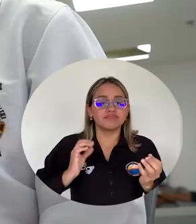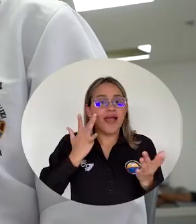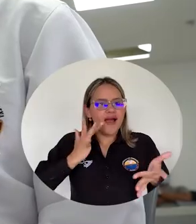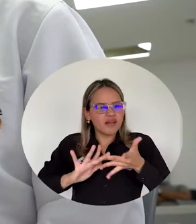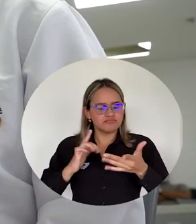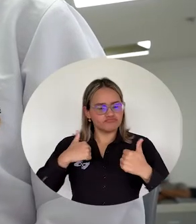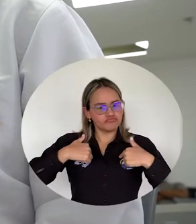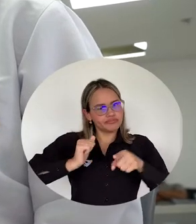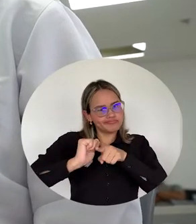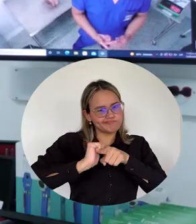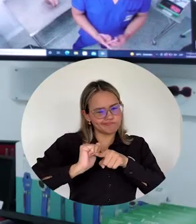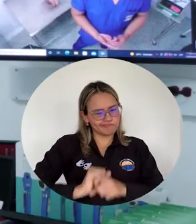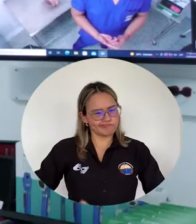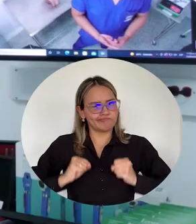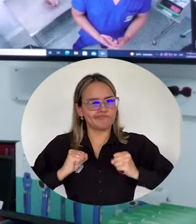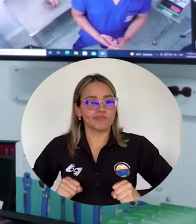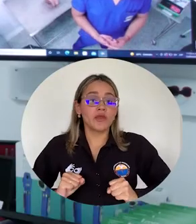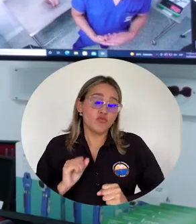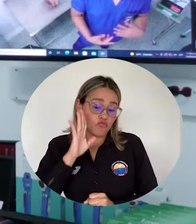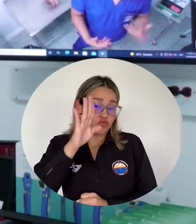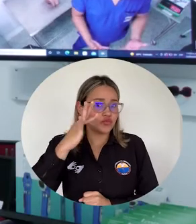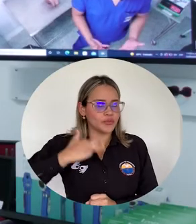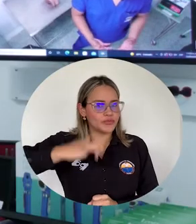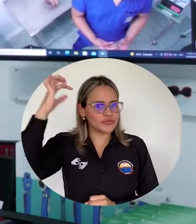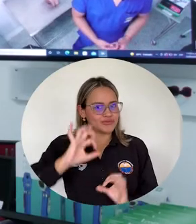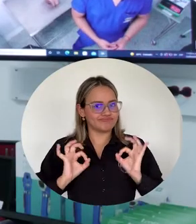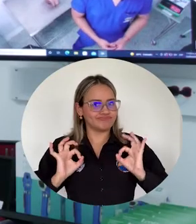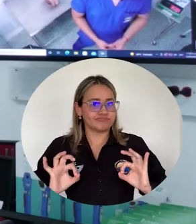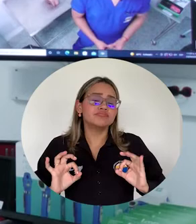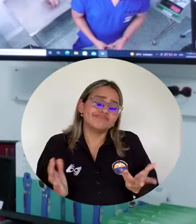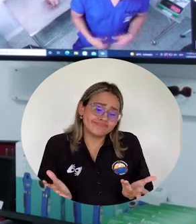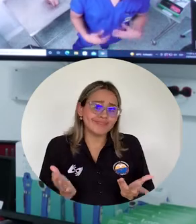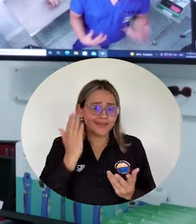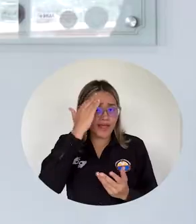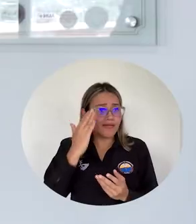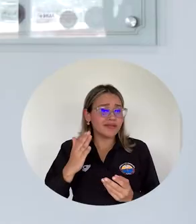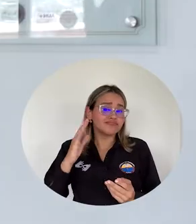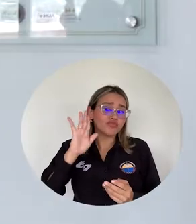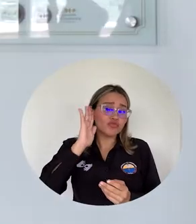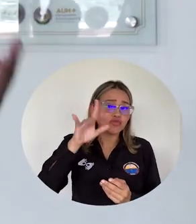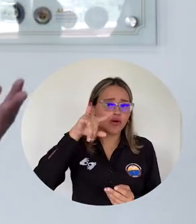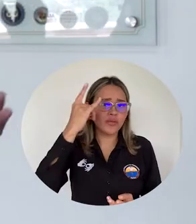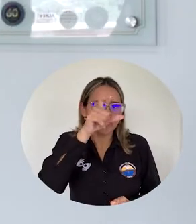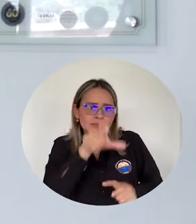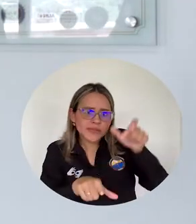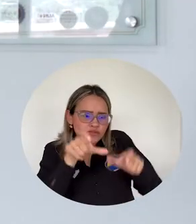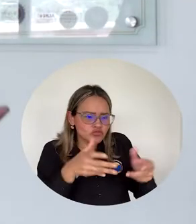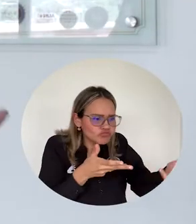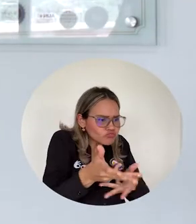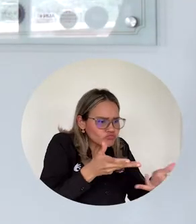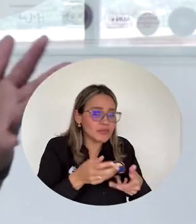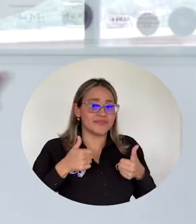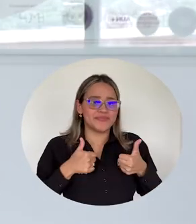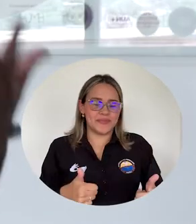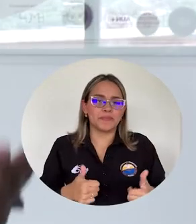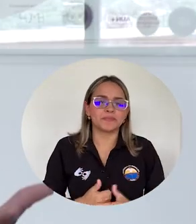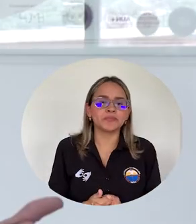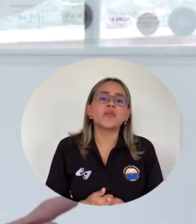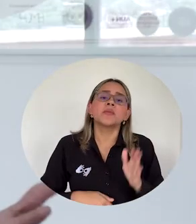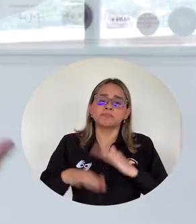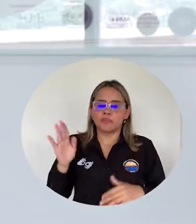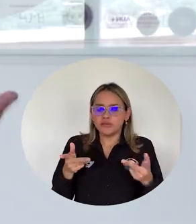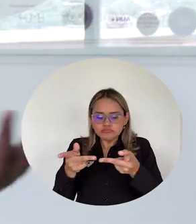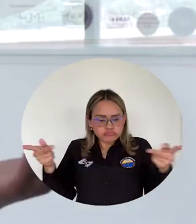mejor experiencia como profesionales que vamos a abordar a una población. Nos brinda el espacio, la infraestructura, los